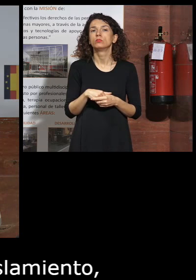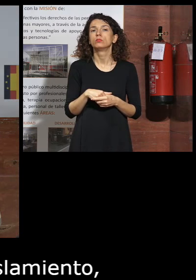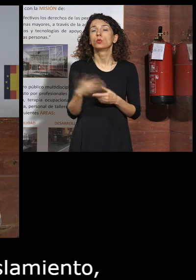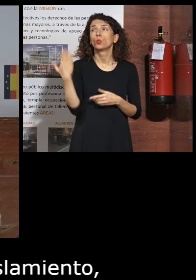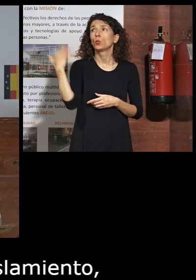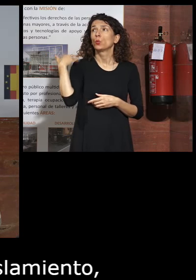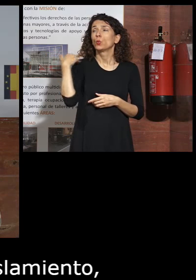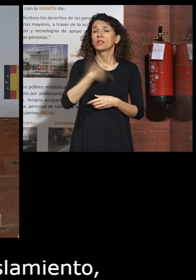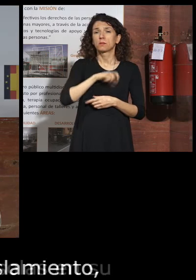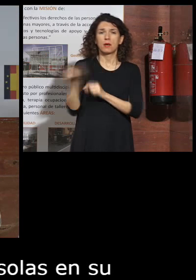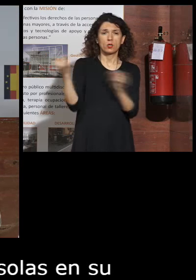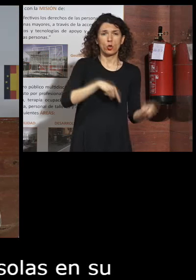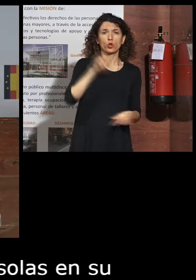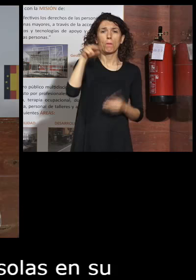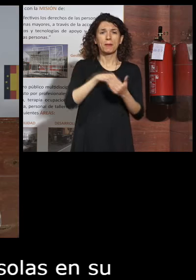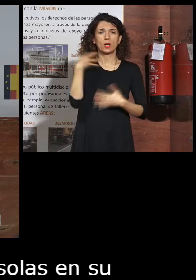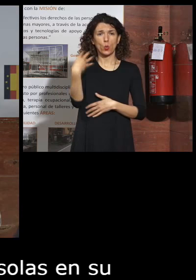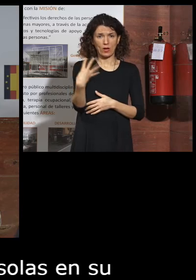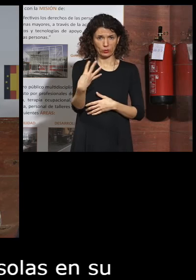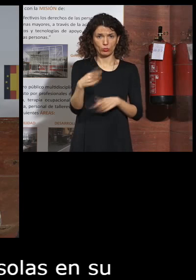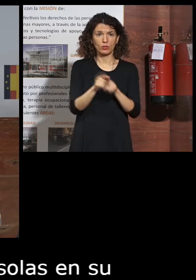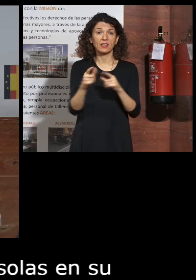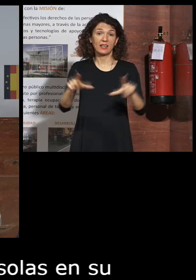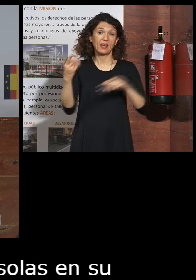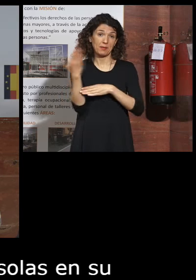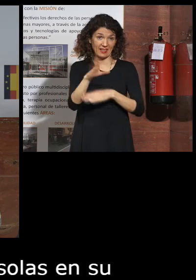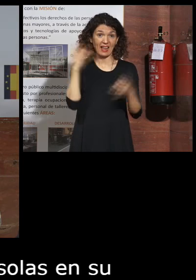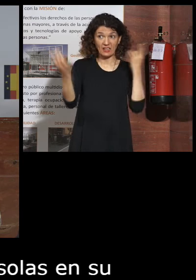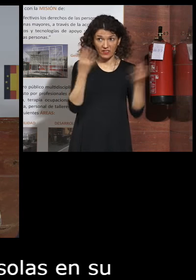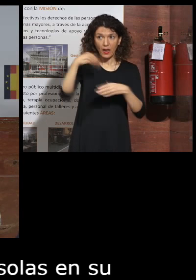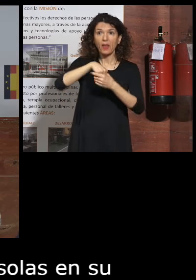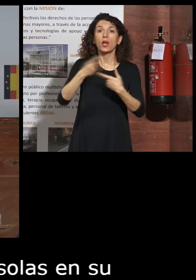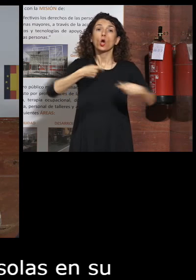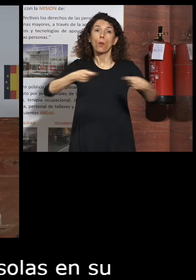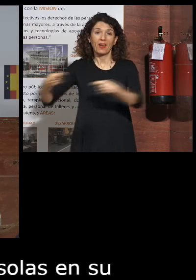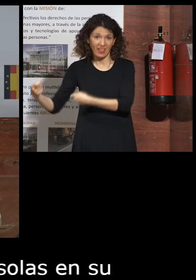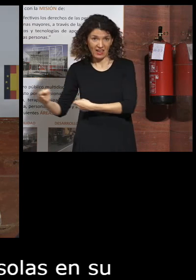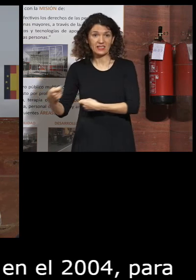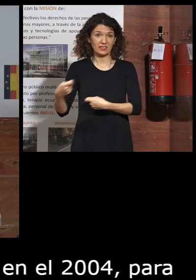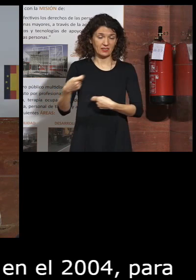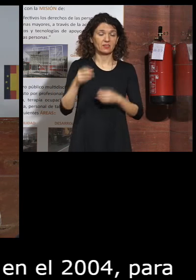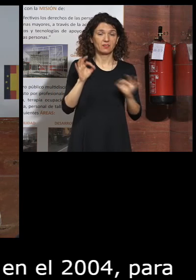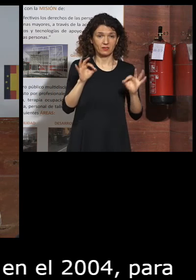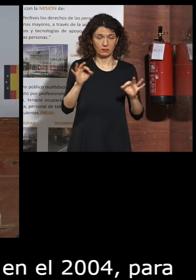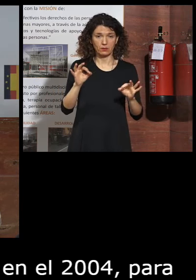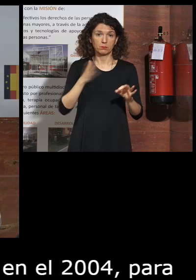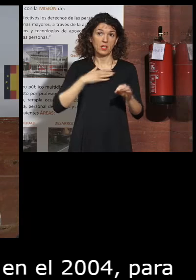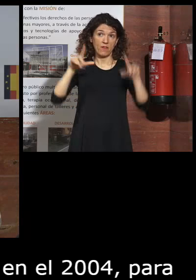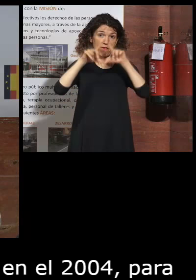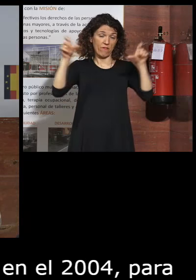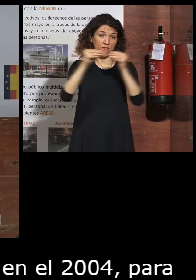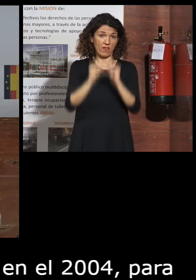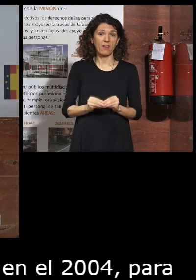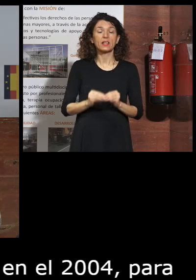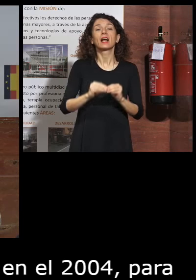cuando yo llegué a España en el 2004 para representar las actividades comerciales de un fabricante de